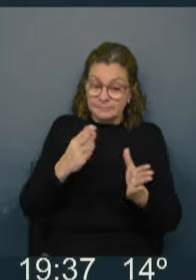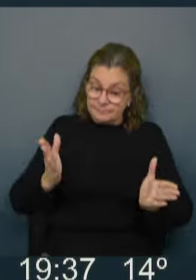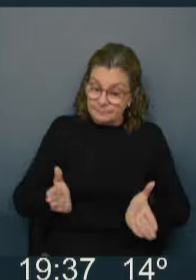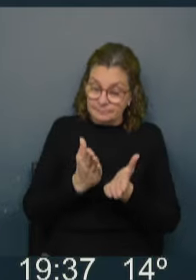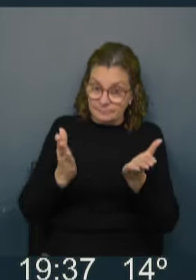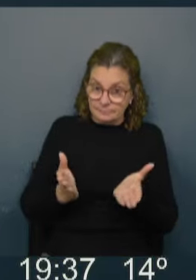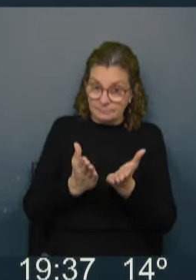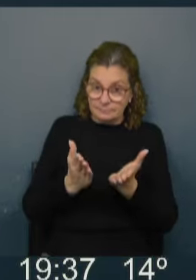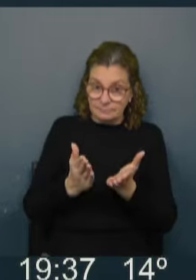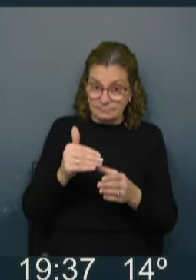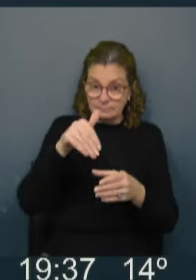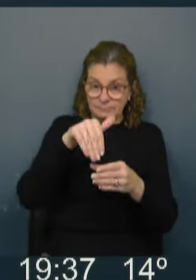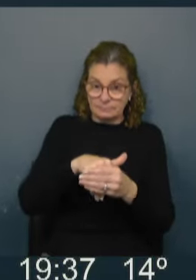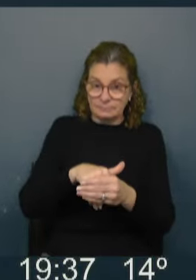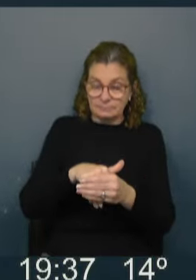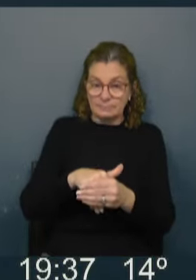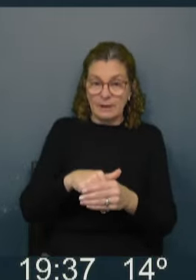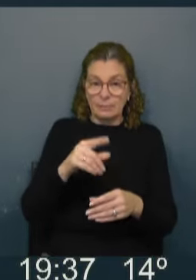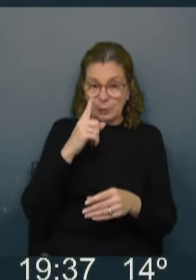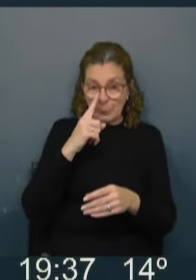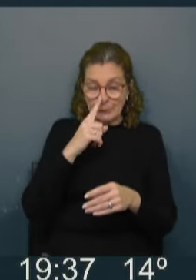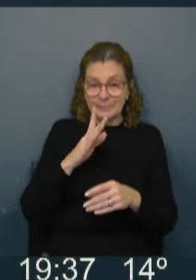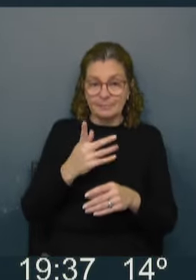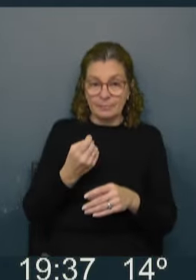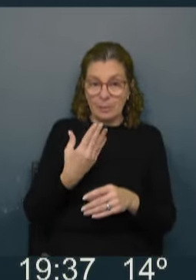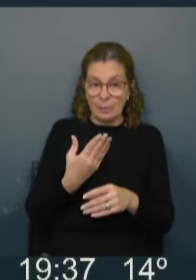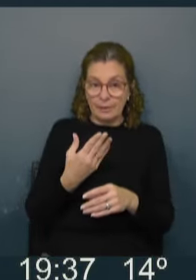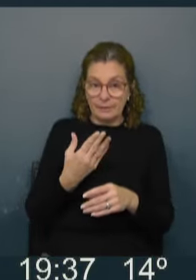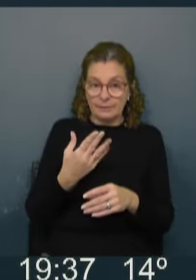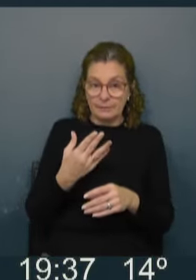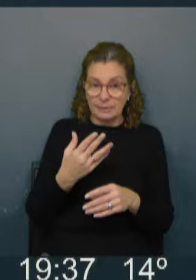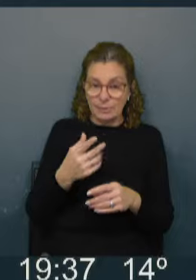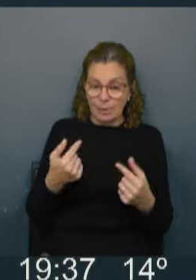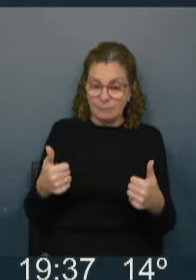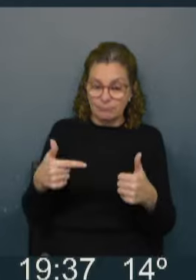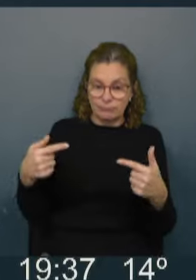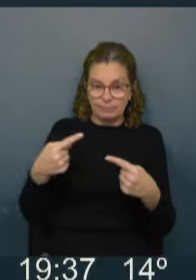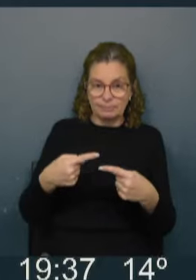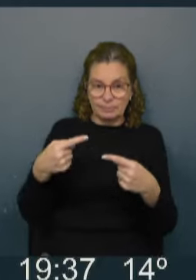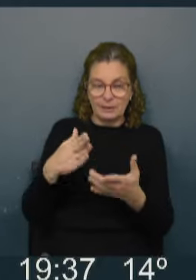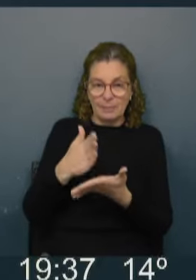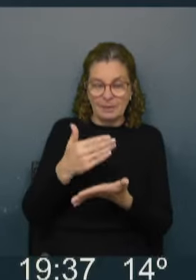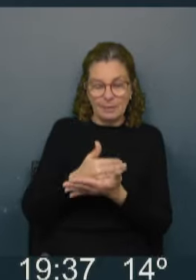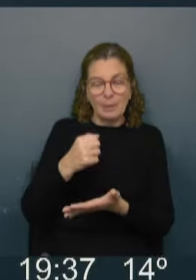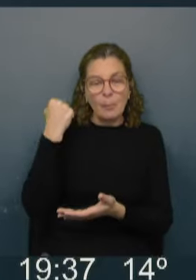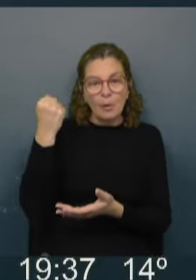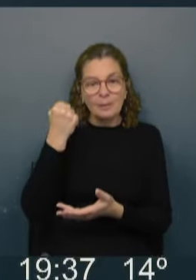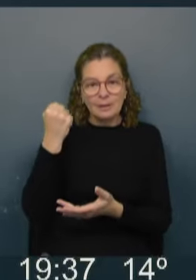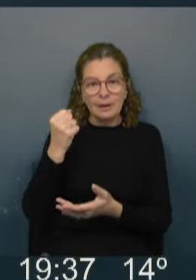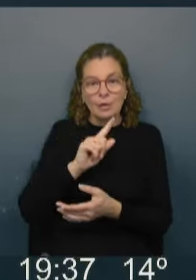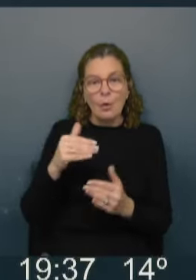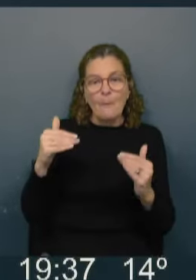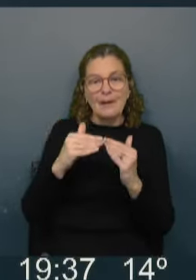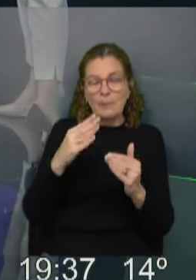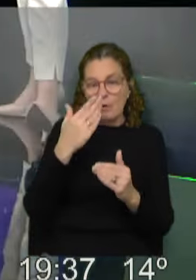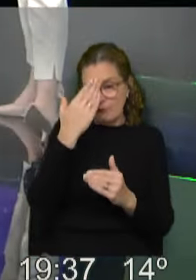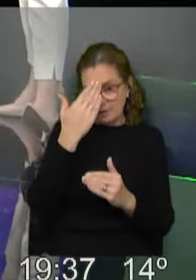tanto nivel de votación en las elecciones internas. Porque hay una disputa a nivel departamental que es muy importante y que no es lo mismo que